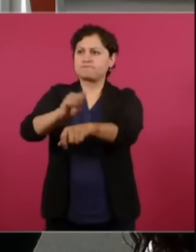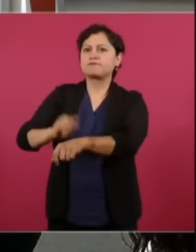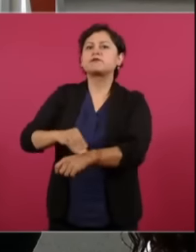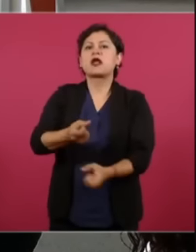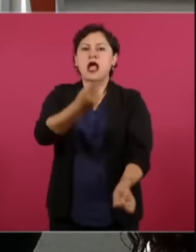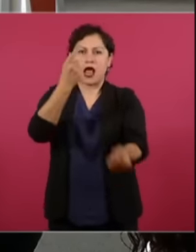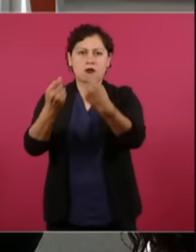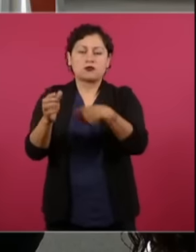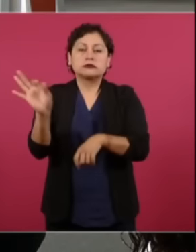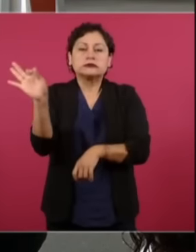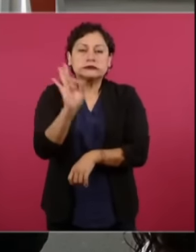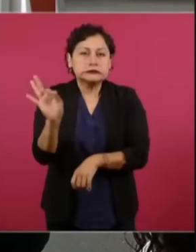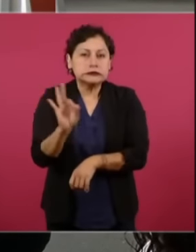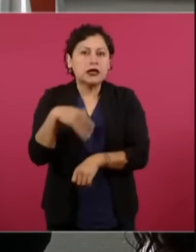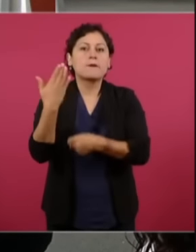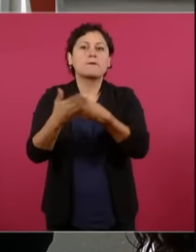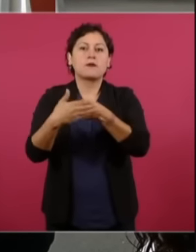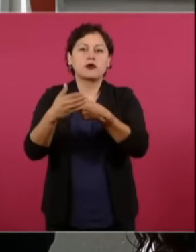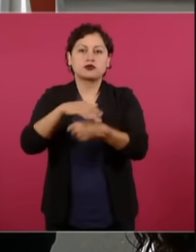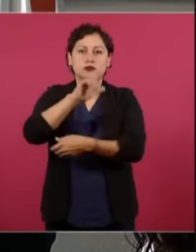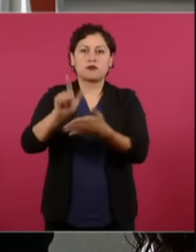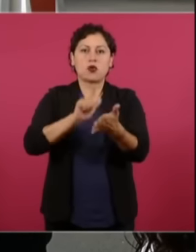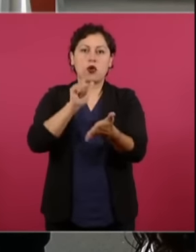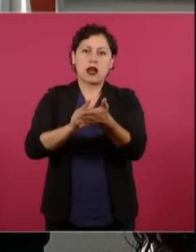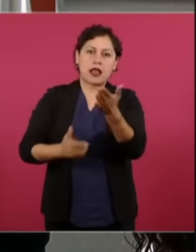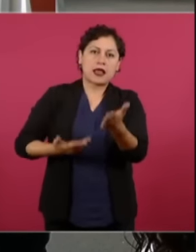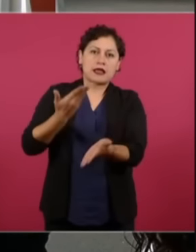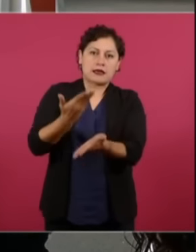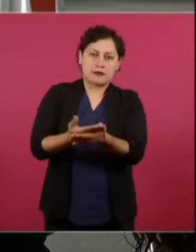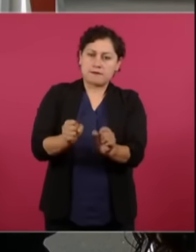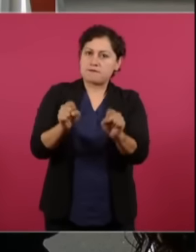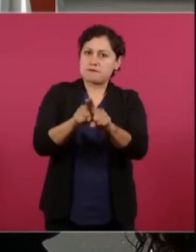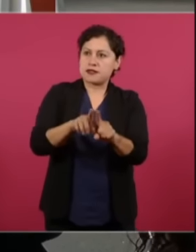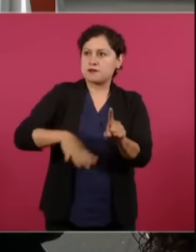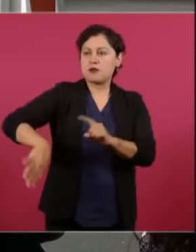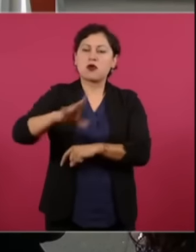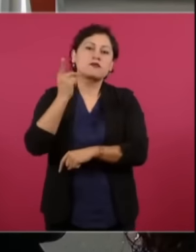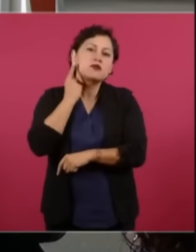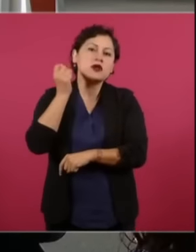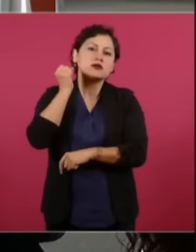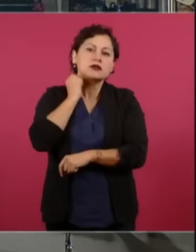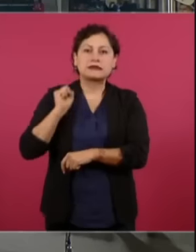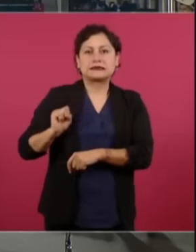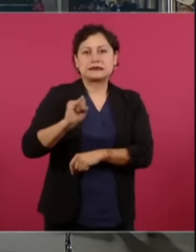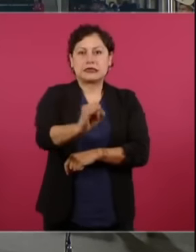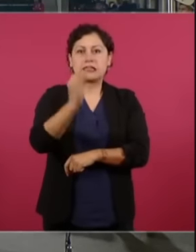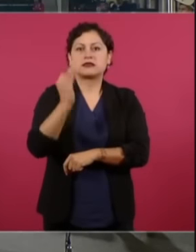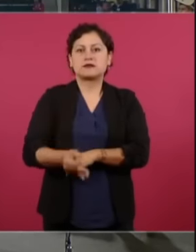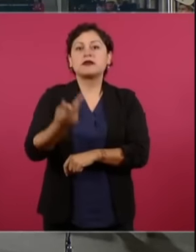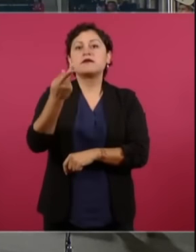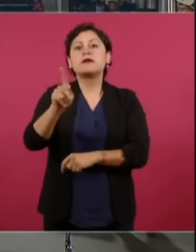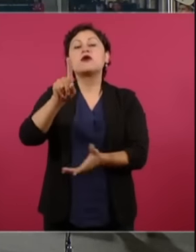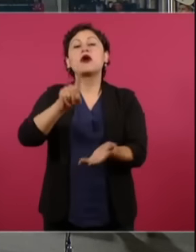reforma judicial sea aprobada por diputados federales y senadores, no sea discutida, no sea aprobada por los congresos